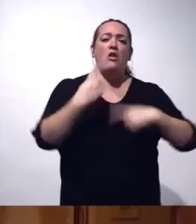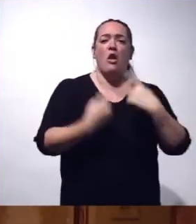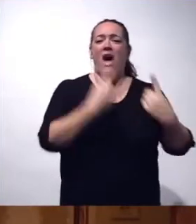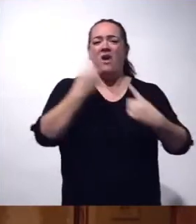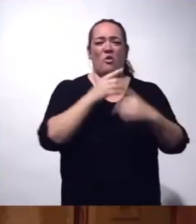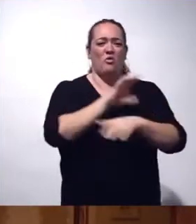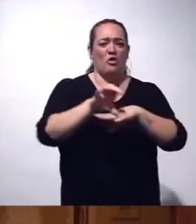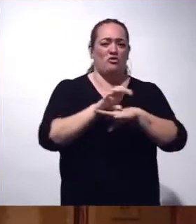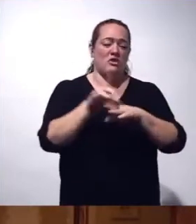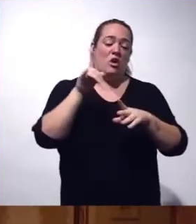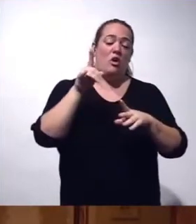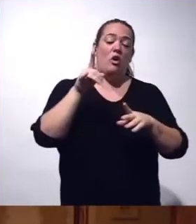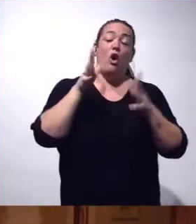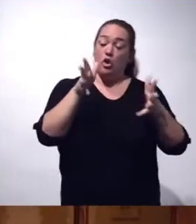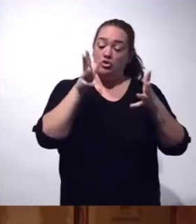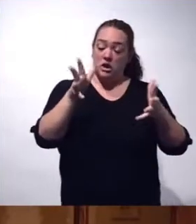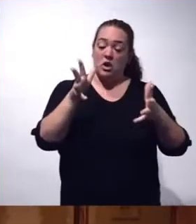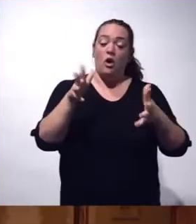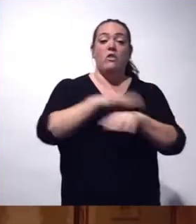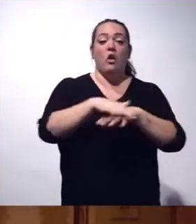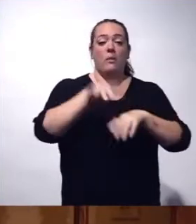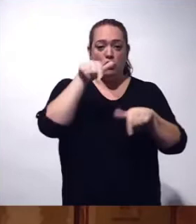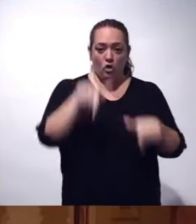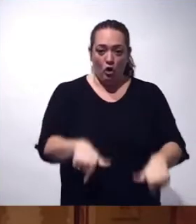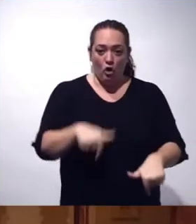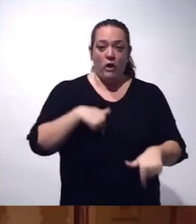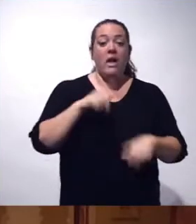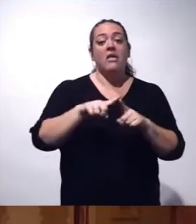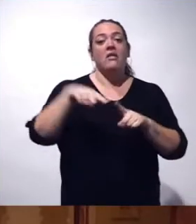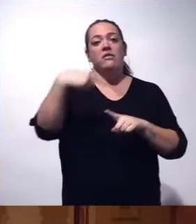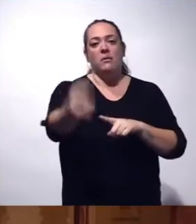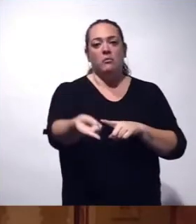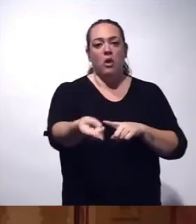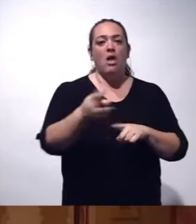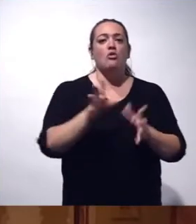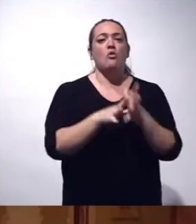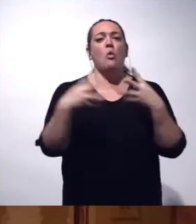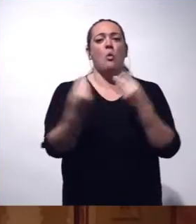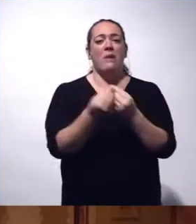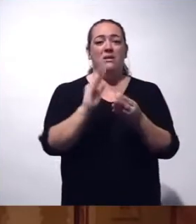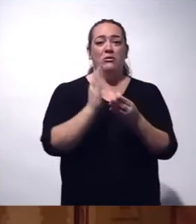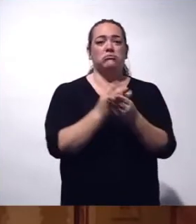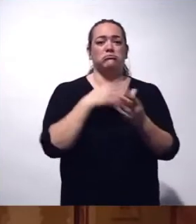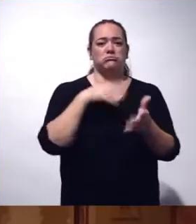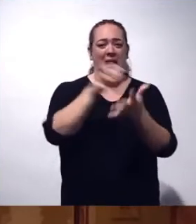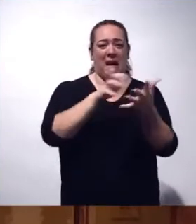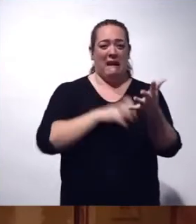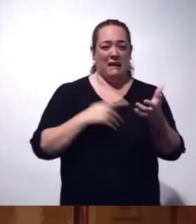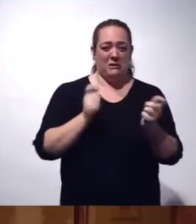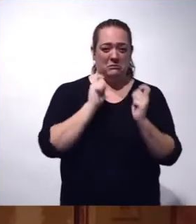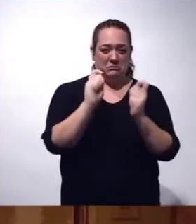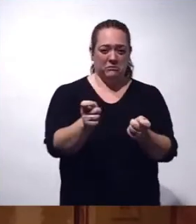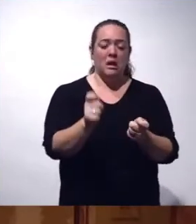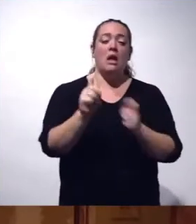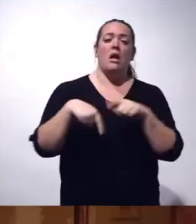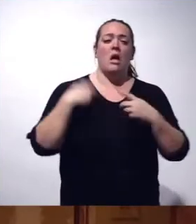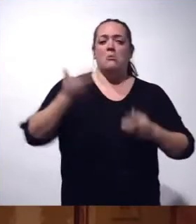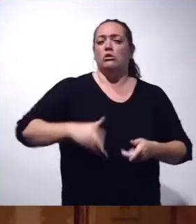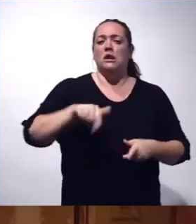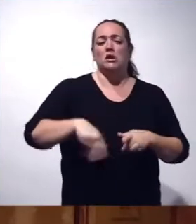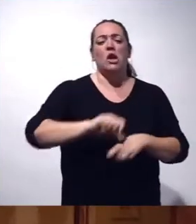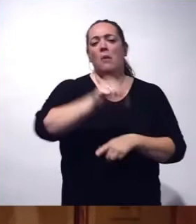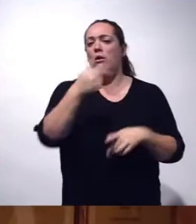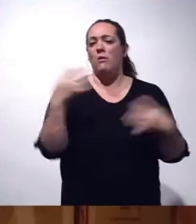tomados en el Consejo de Gobierno del día de hoy. Posteriormente se les entregará un documento escrito. Voy a lo más trascendental. Hemos